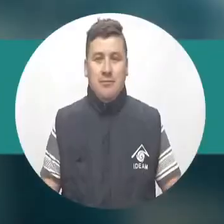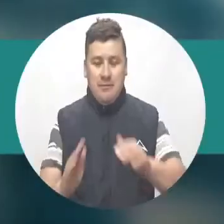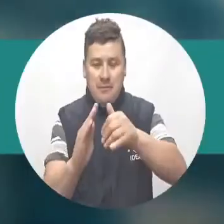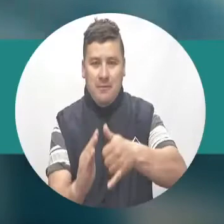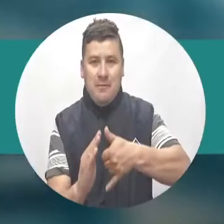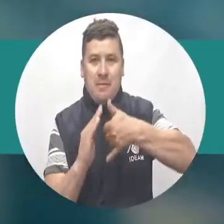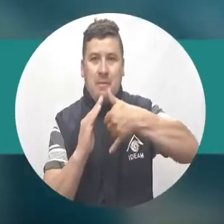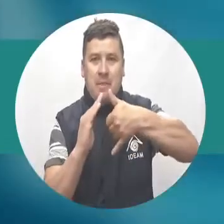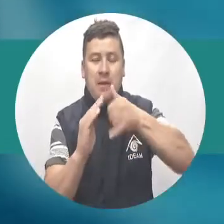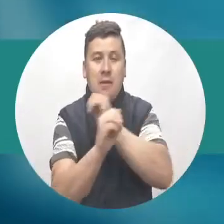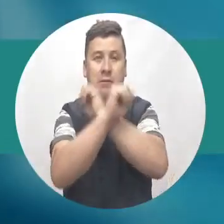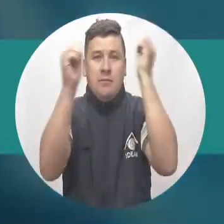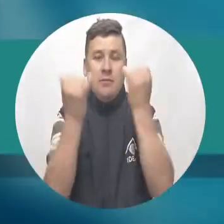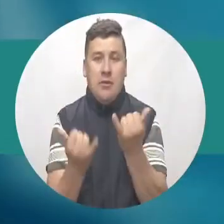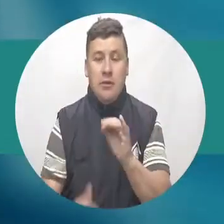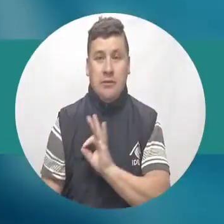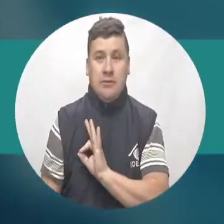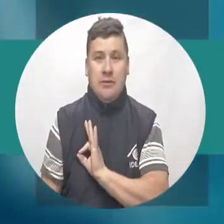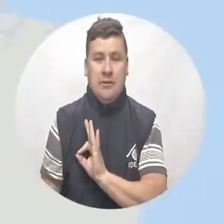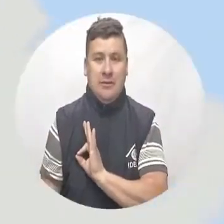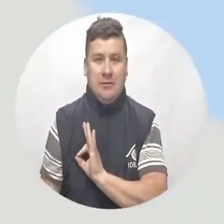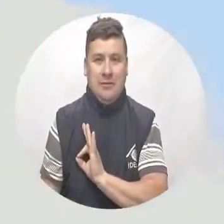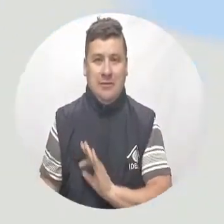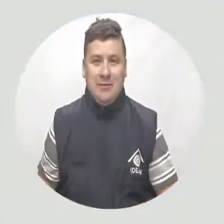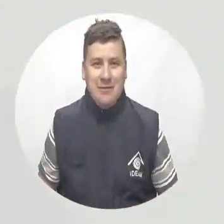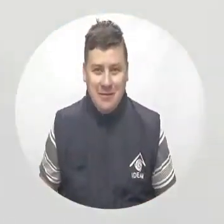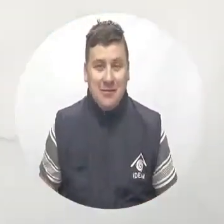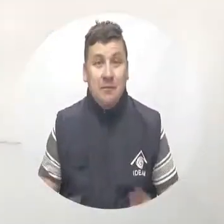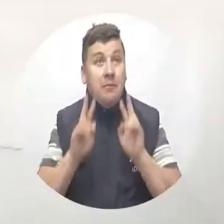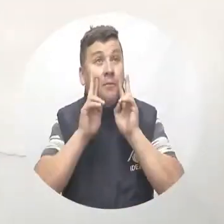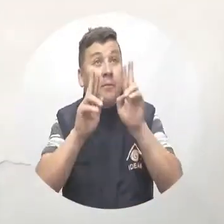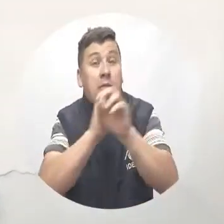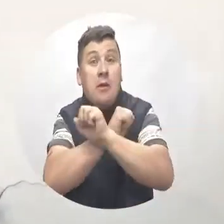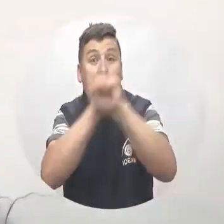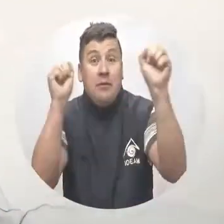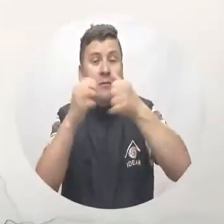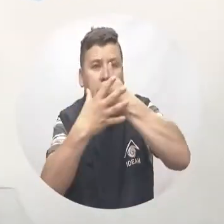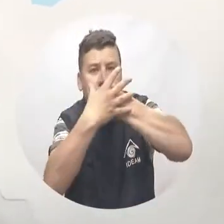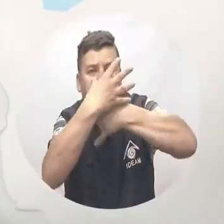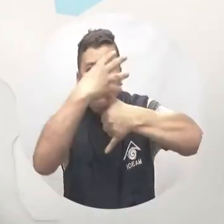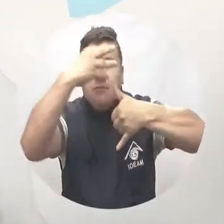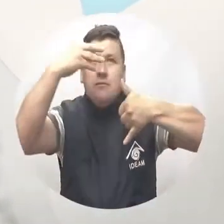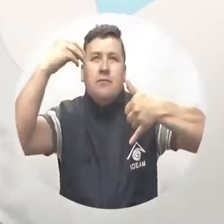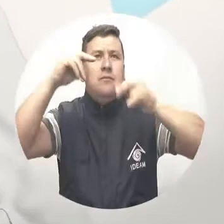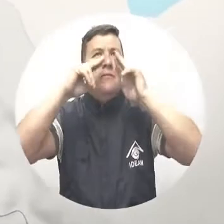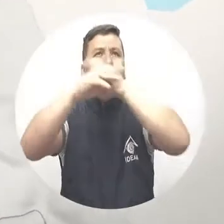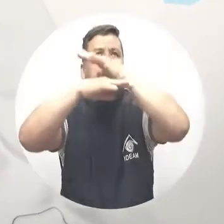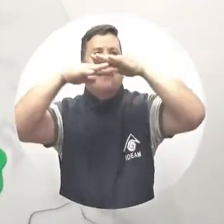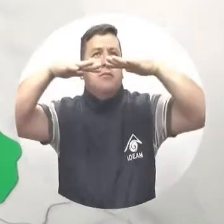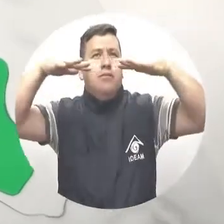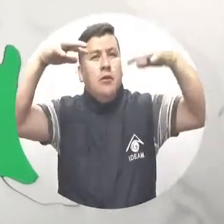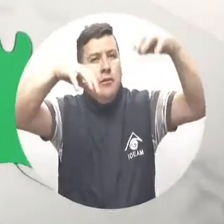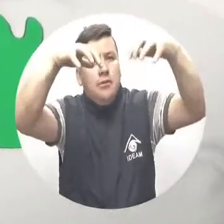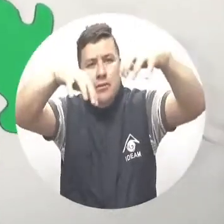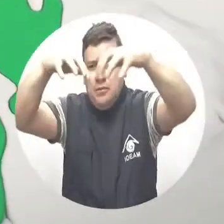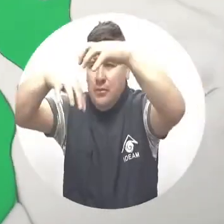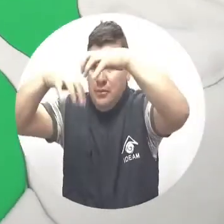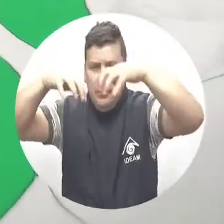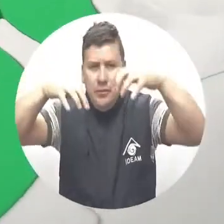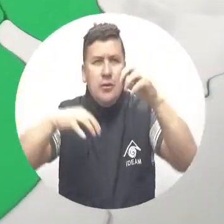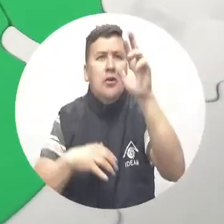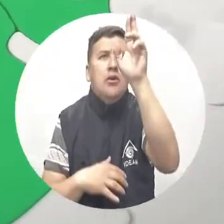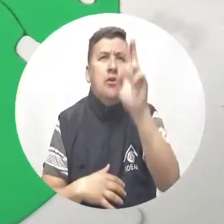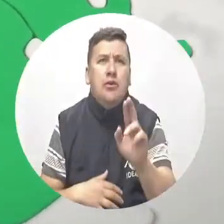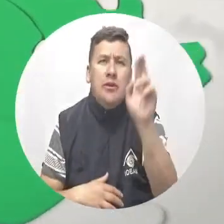de la mañana del sábado. La mañana en el Caribe abre con cielos cubiertos y lluvias matutinas en zonas del sur de